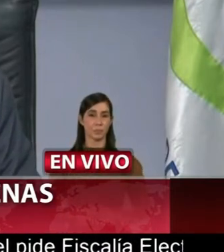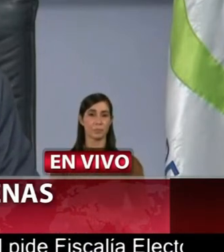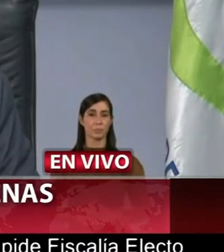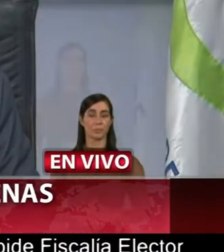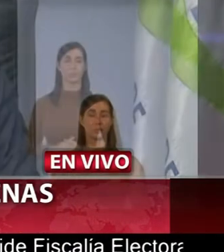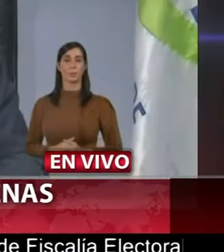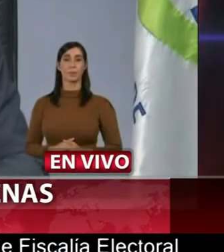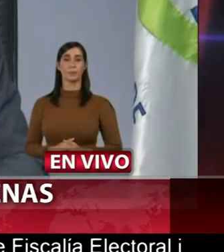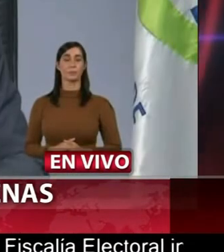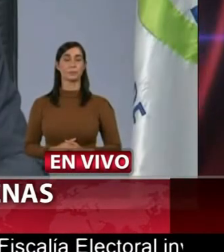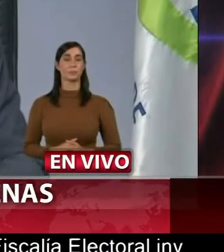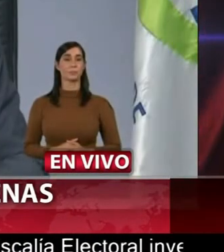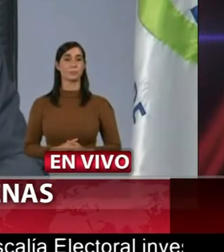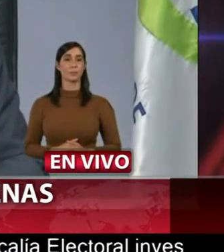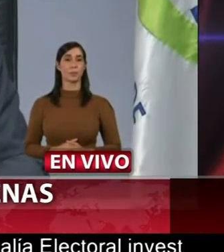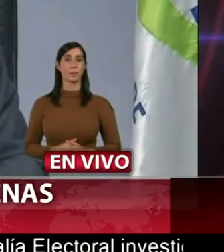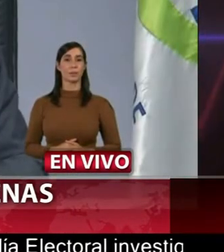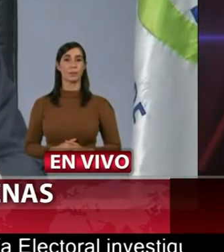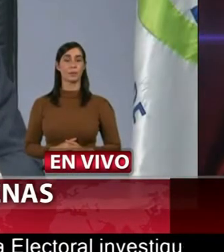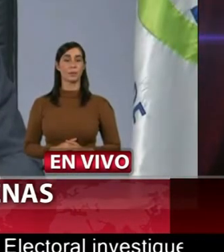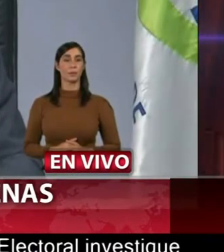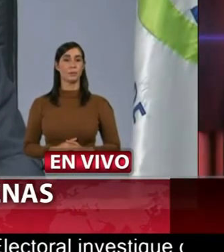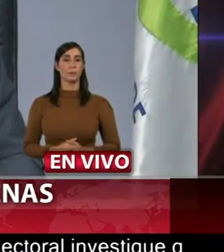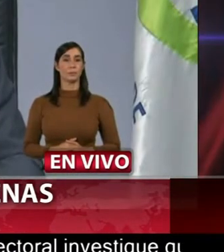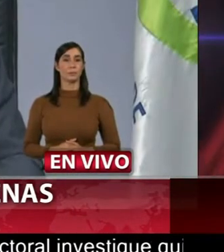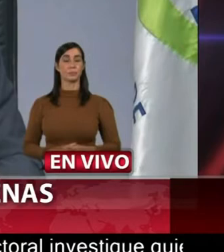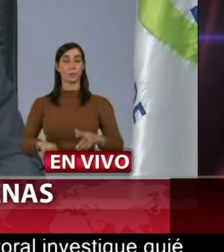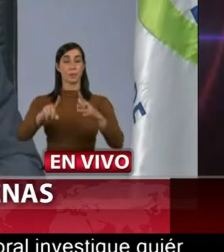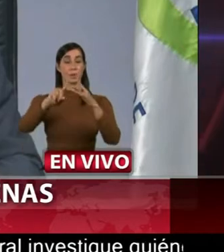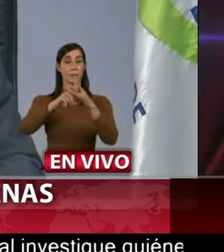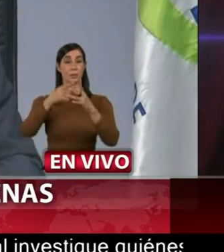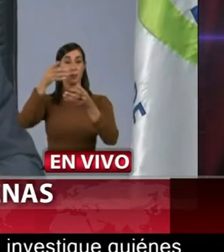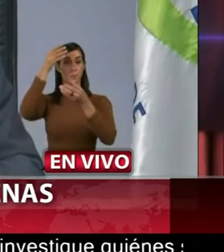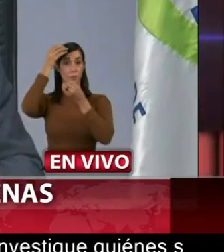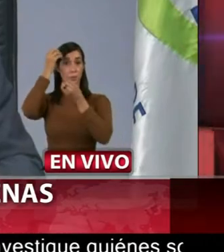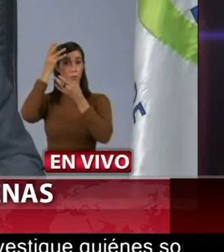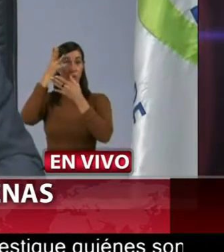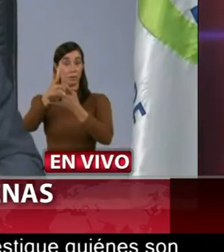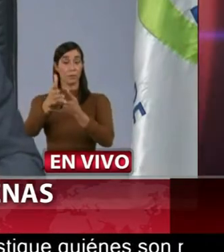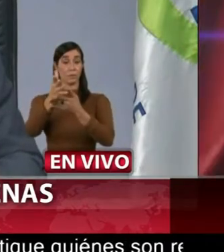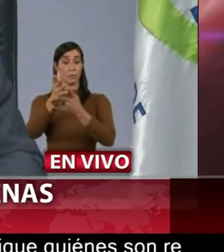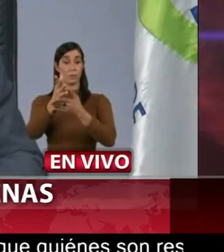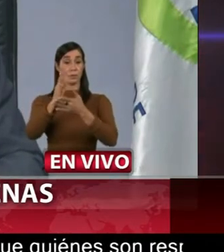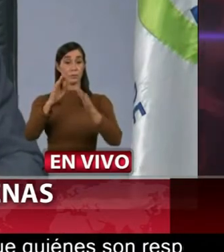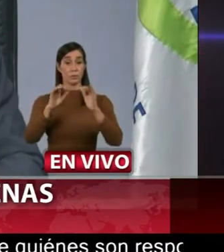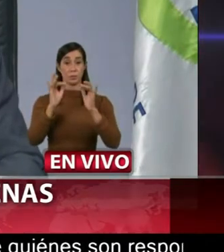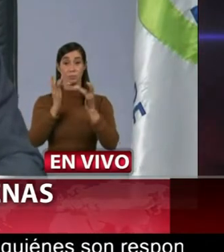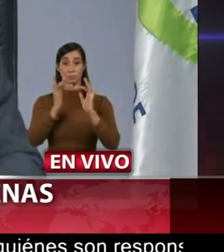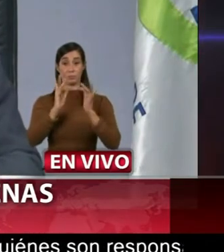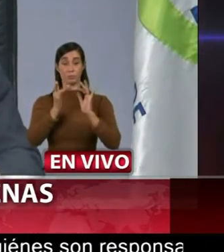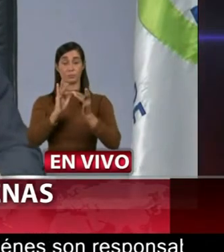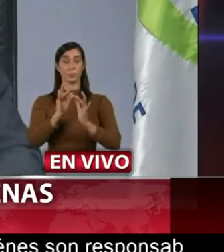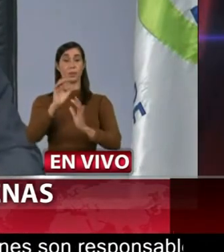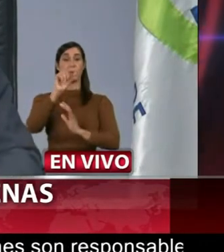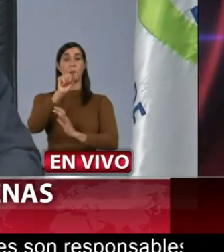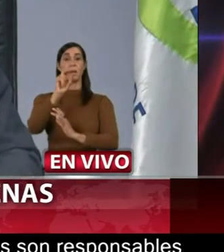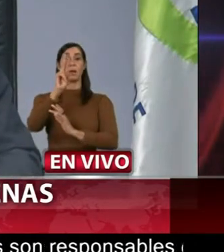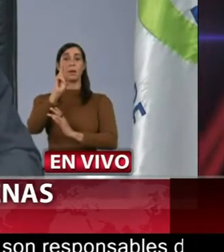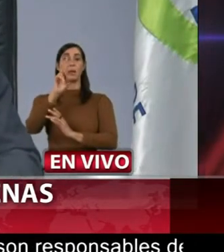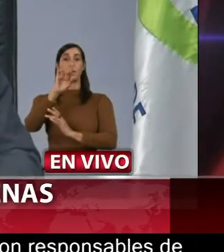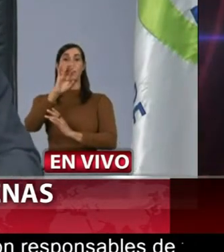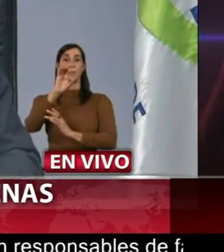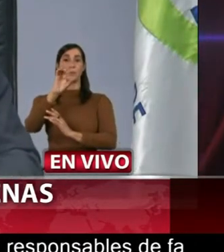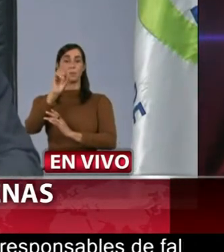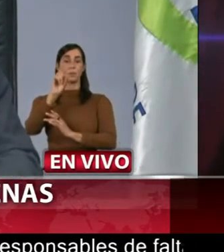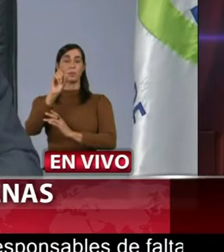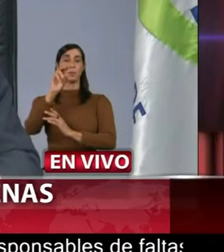Empezamos informando que la plataforma Aurora, con el